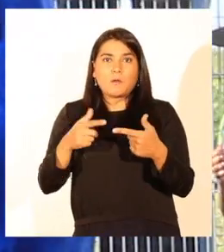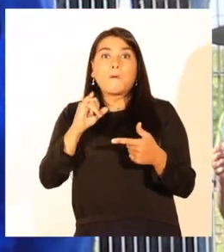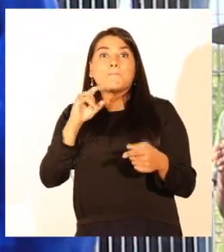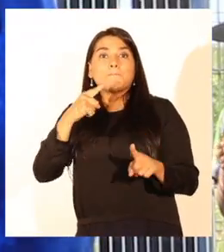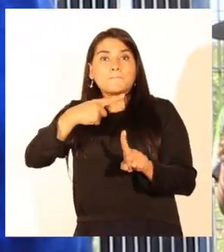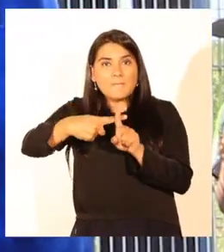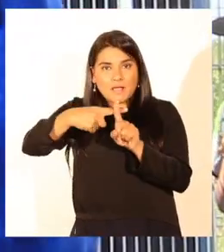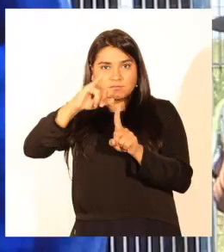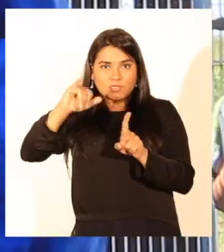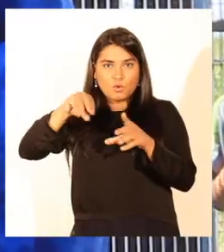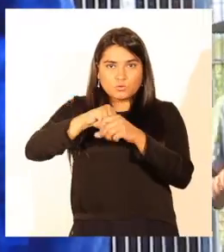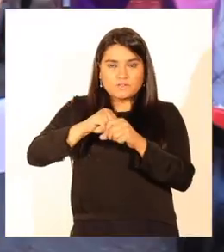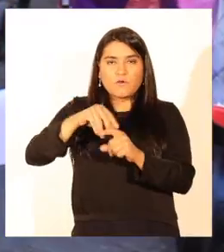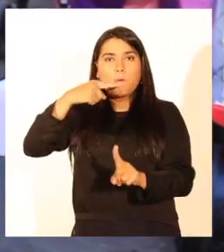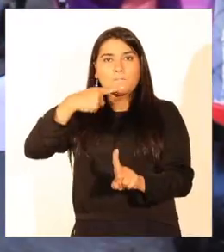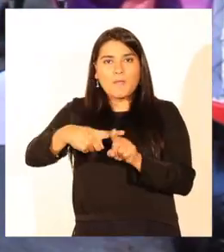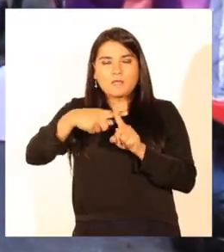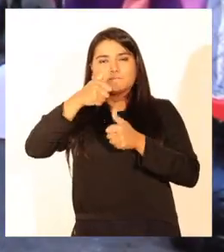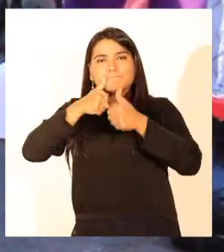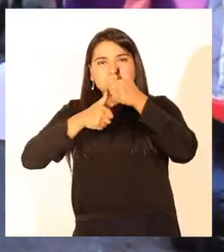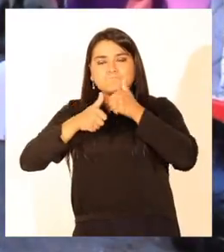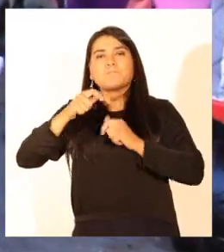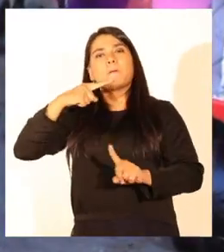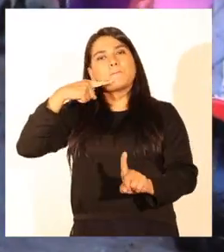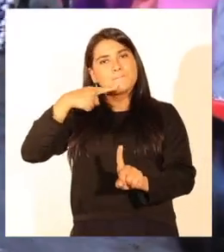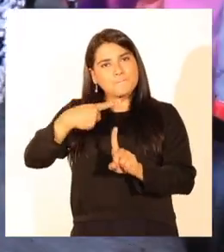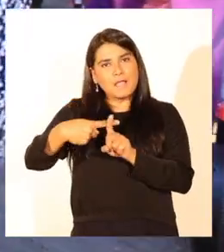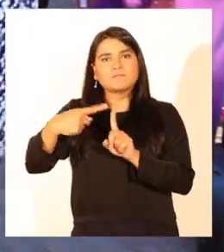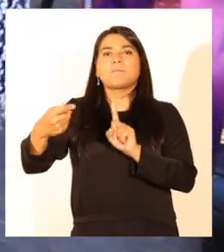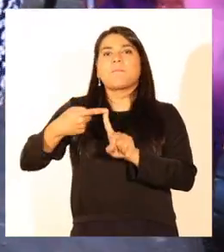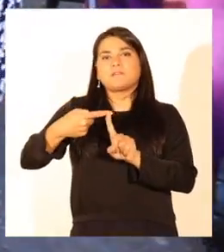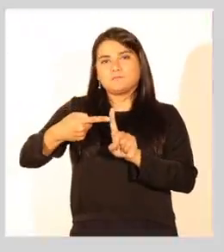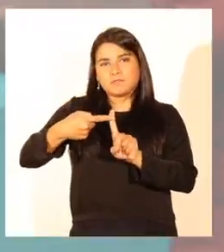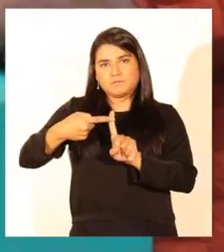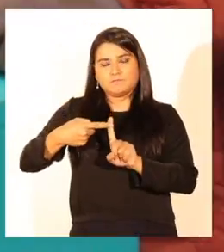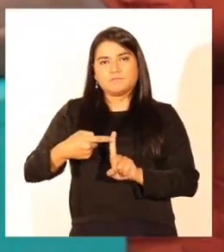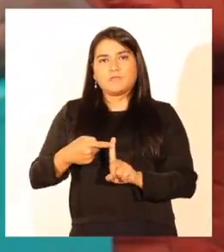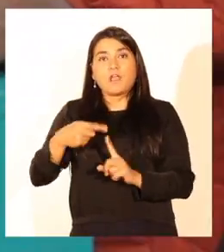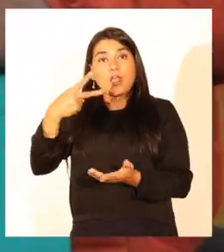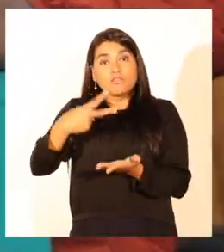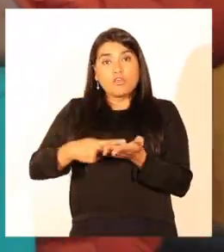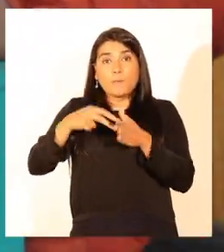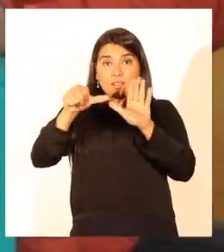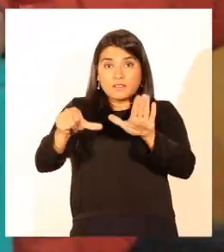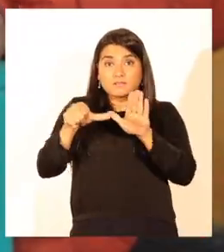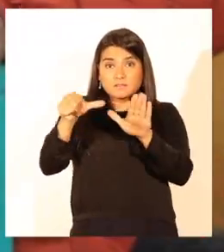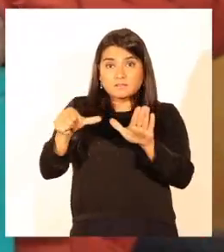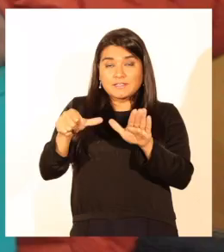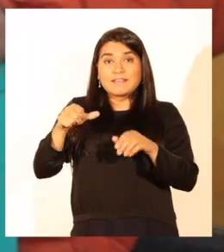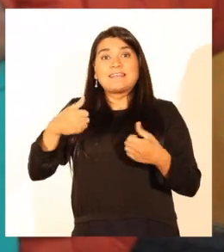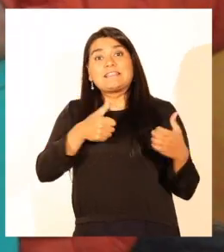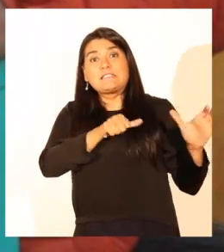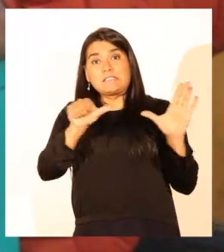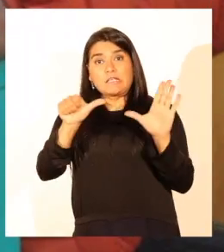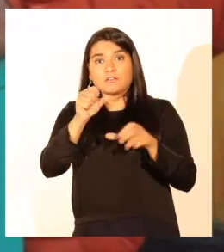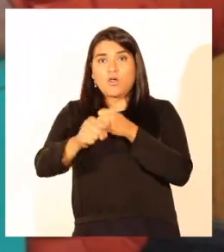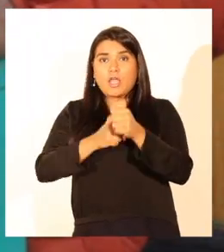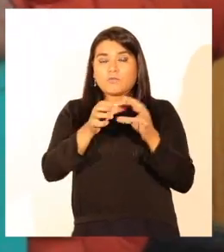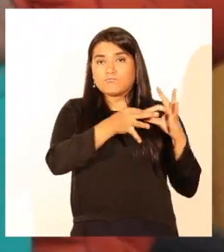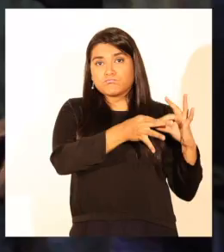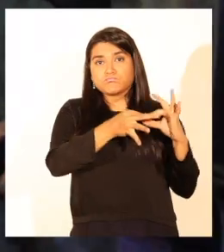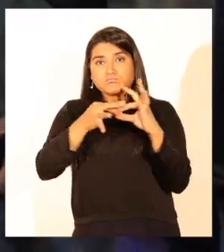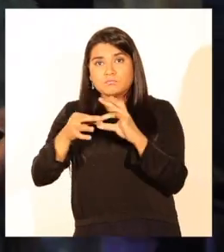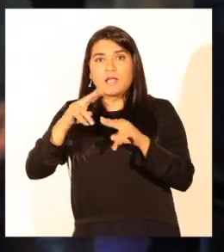inclusivo, más tolerante y más participativo. El 2016, por sexto año consecutivo,